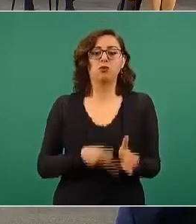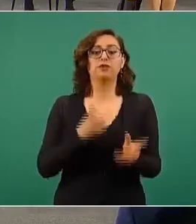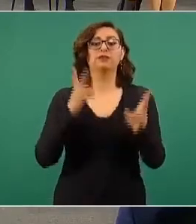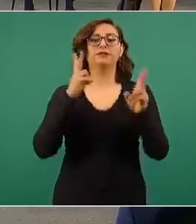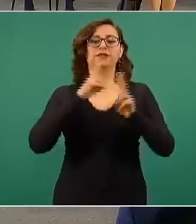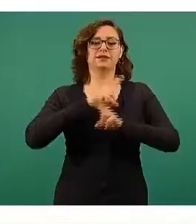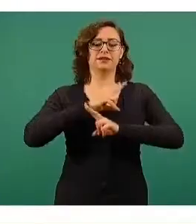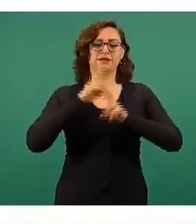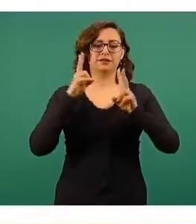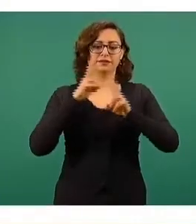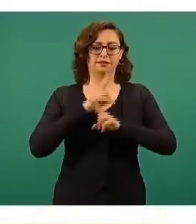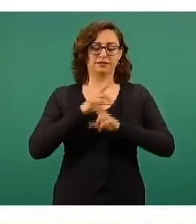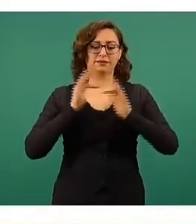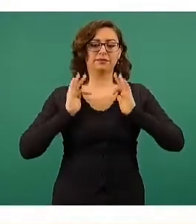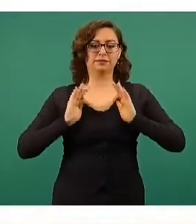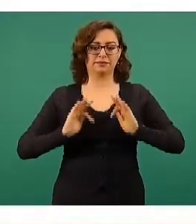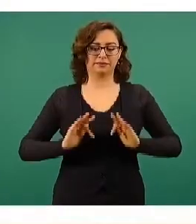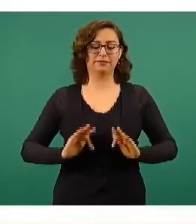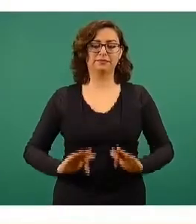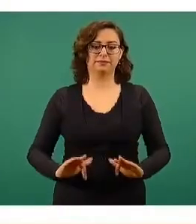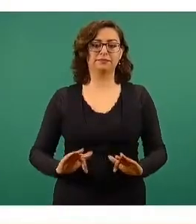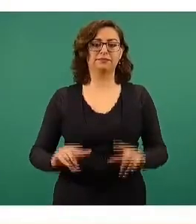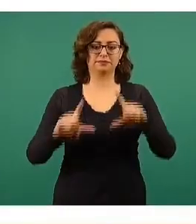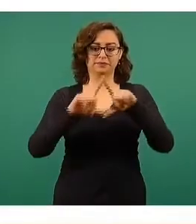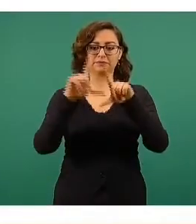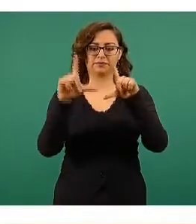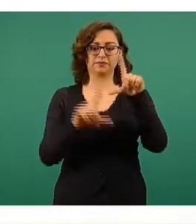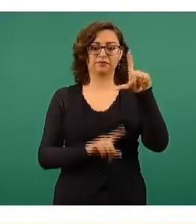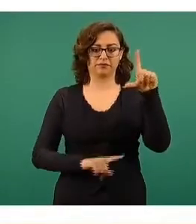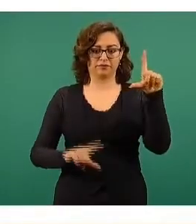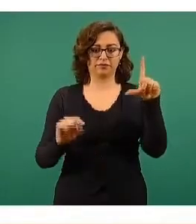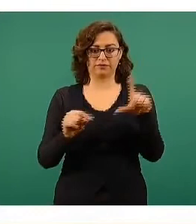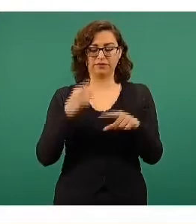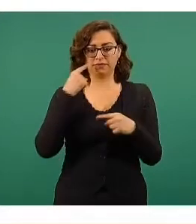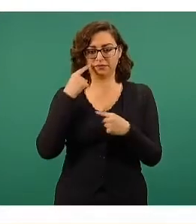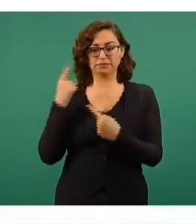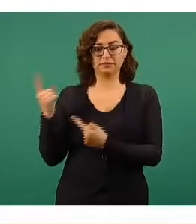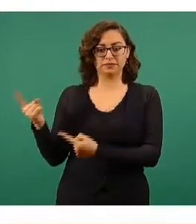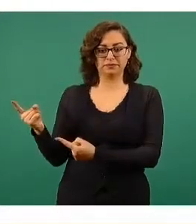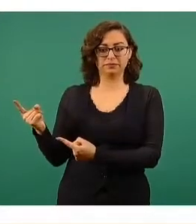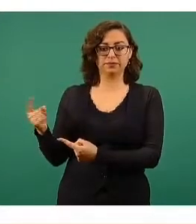Esto es lo nacional, pero podemos ver lo de la ciudad.